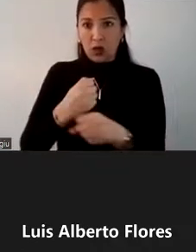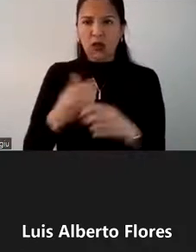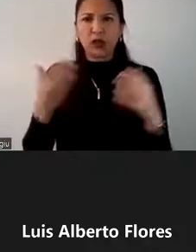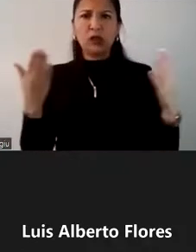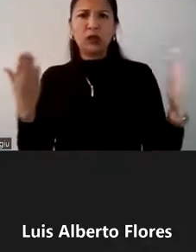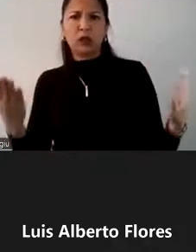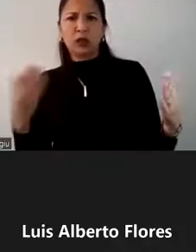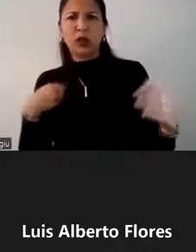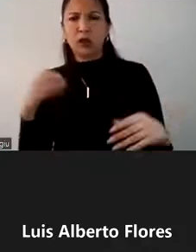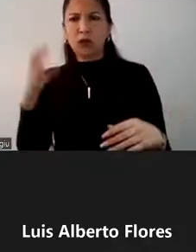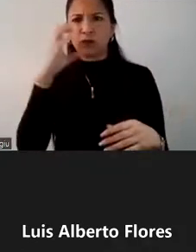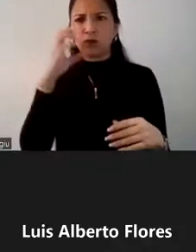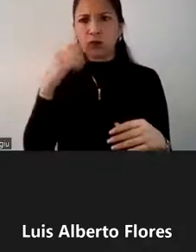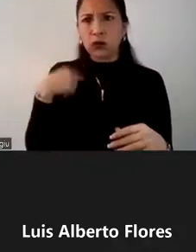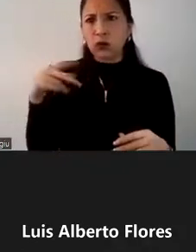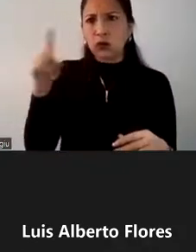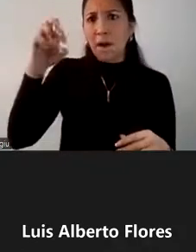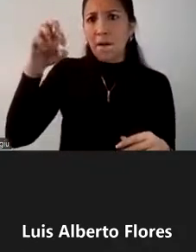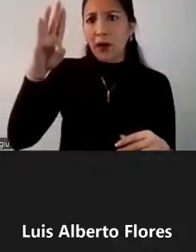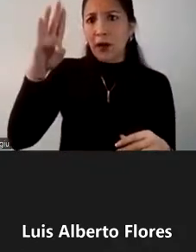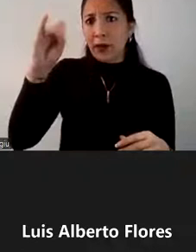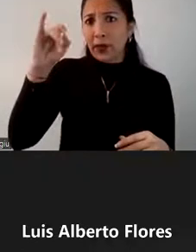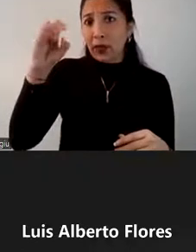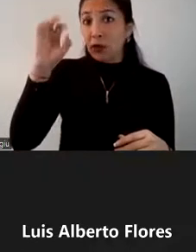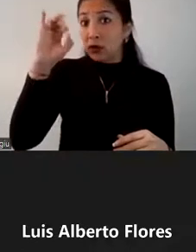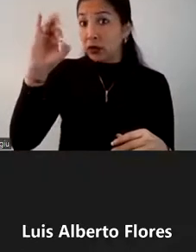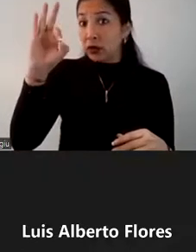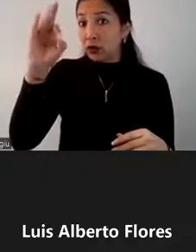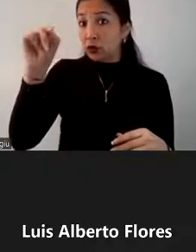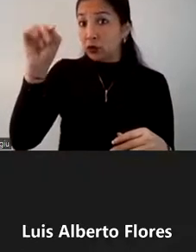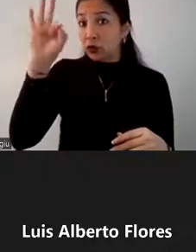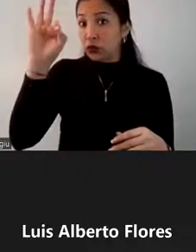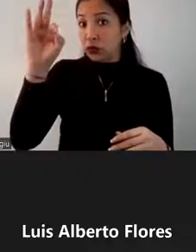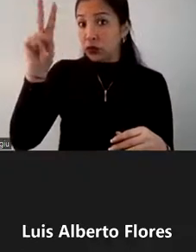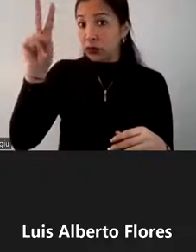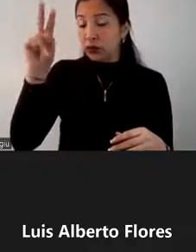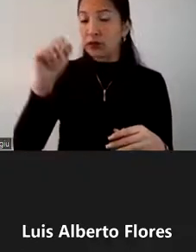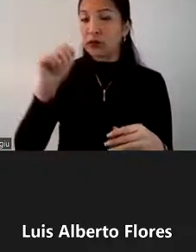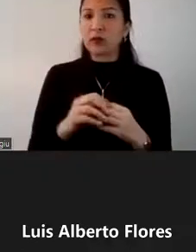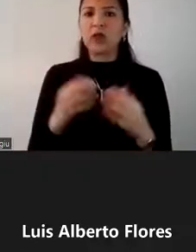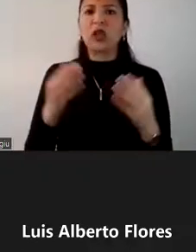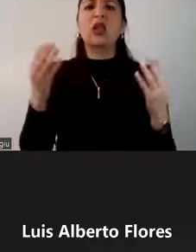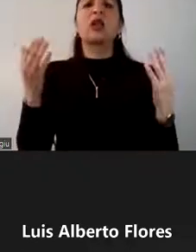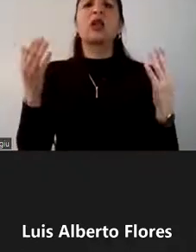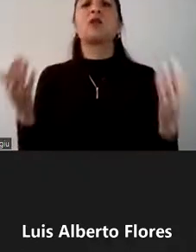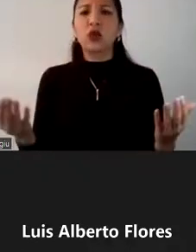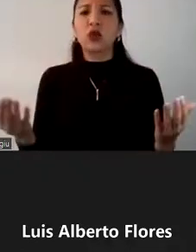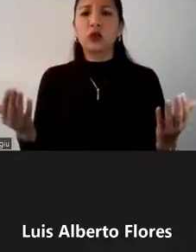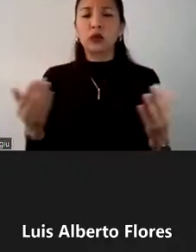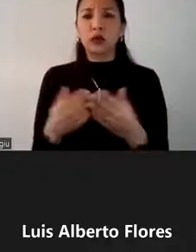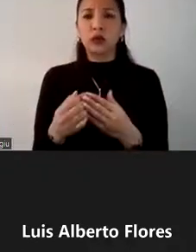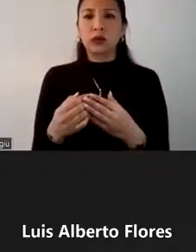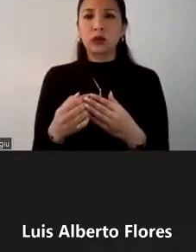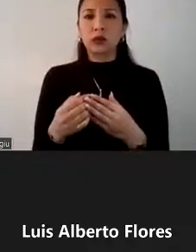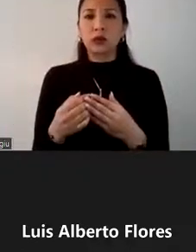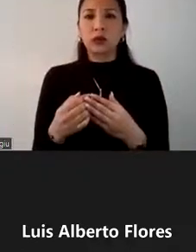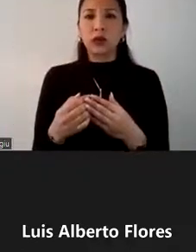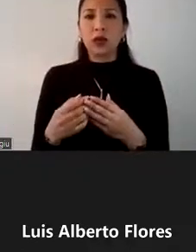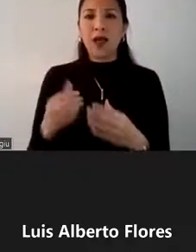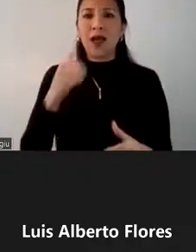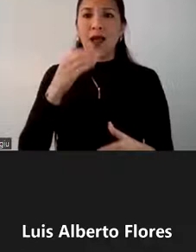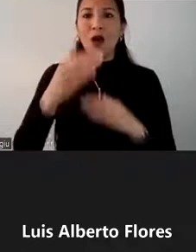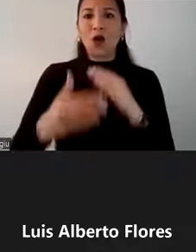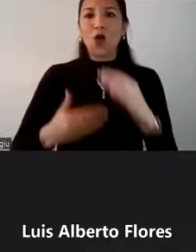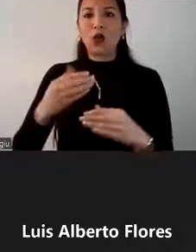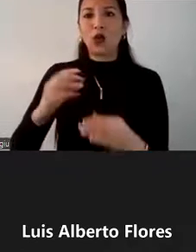prevé un crecimiento del PBI en 3.7, y esto se debería a fruto de la continua mejora en